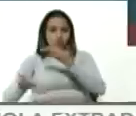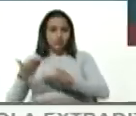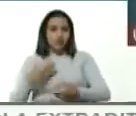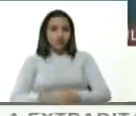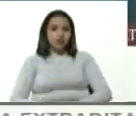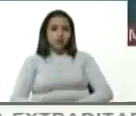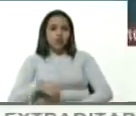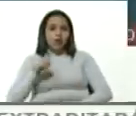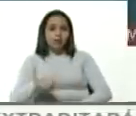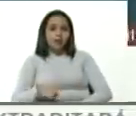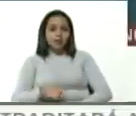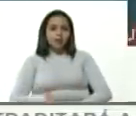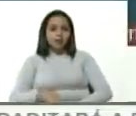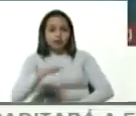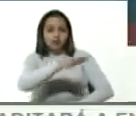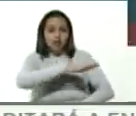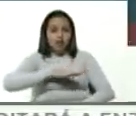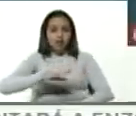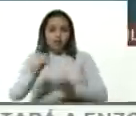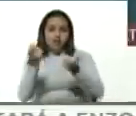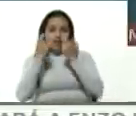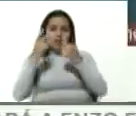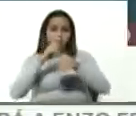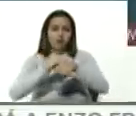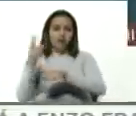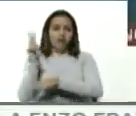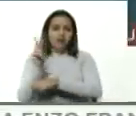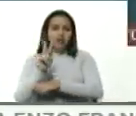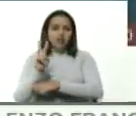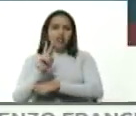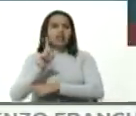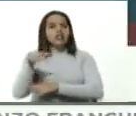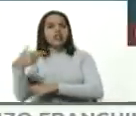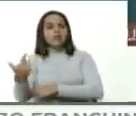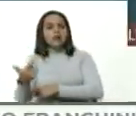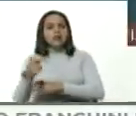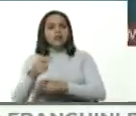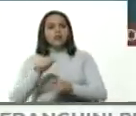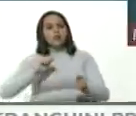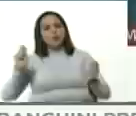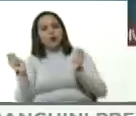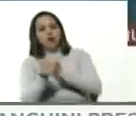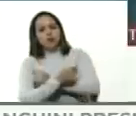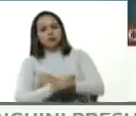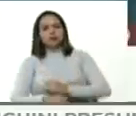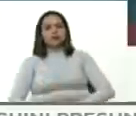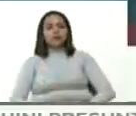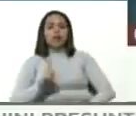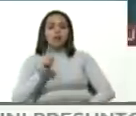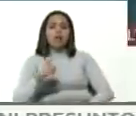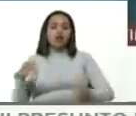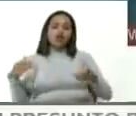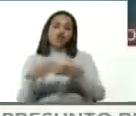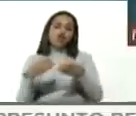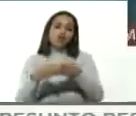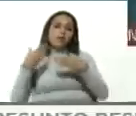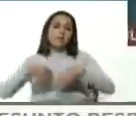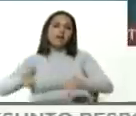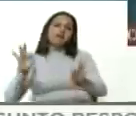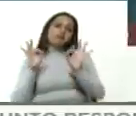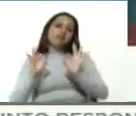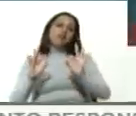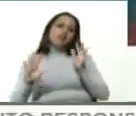caseríos, que forman a los médicos venezolanos que luego les van sustituyendo paulatinamente. Han mandado brigadas especiales